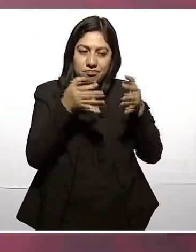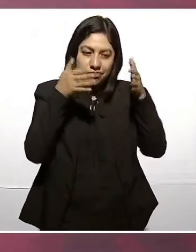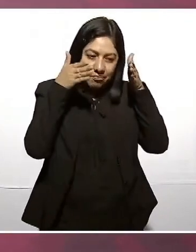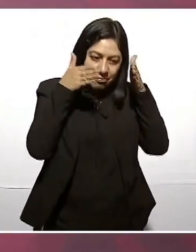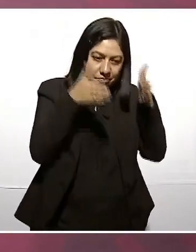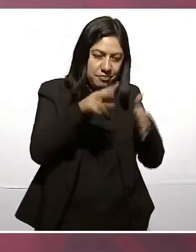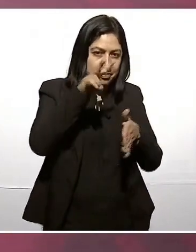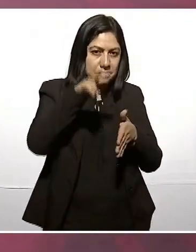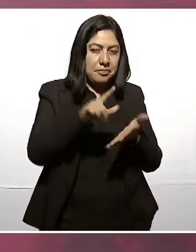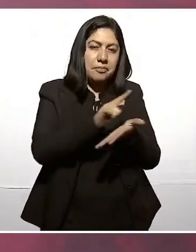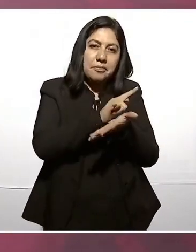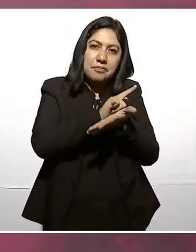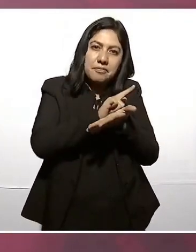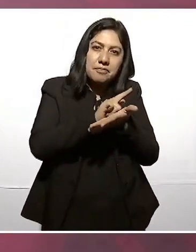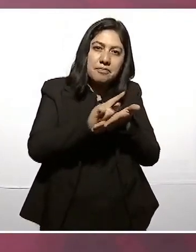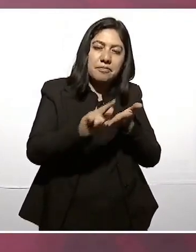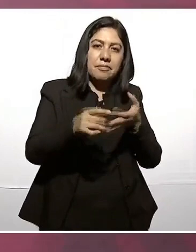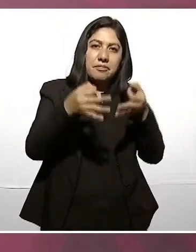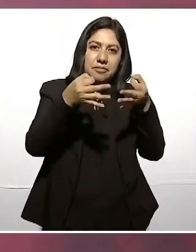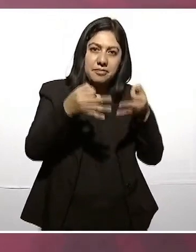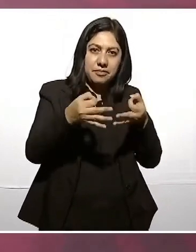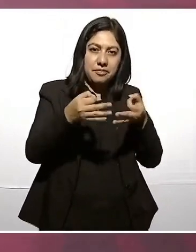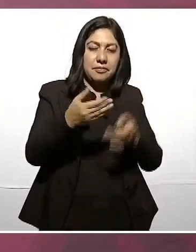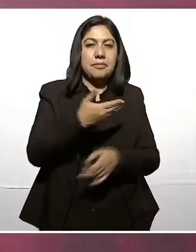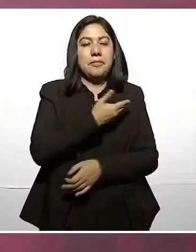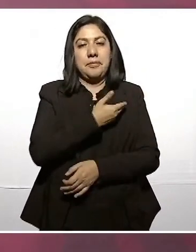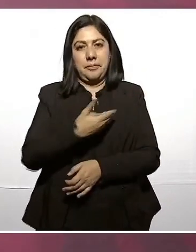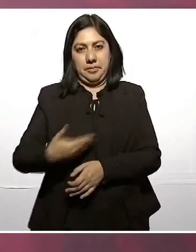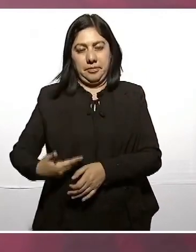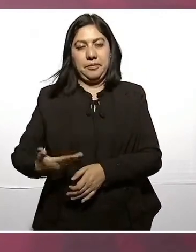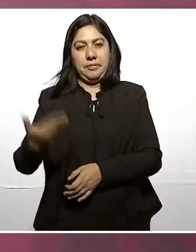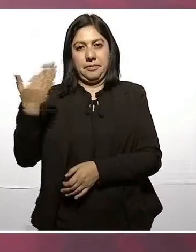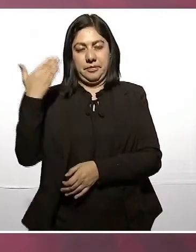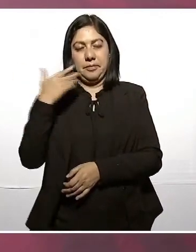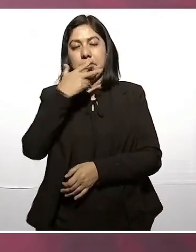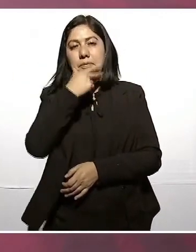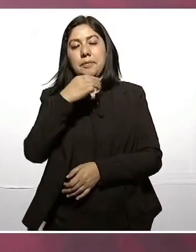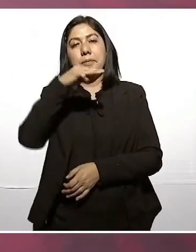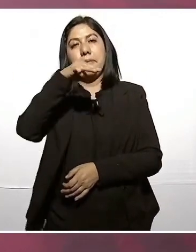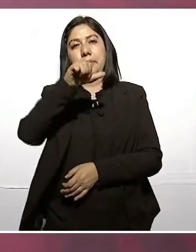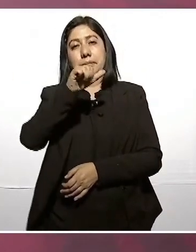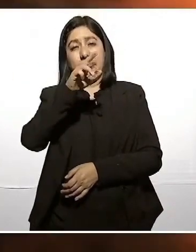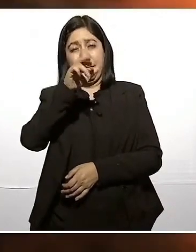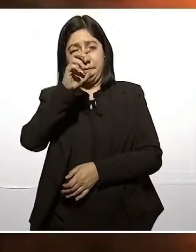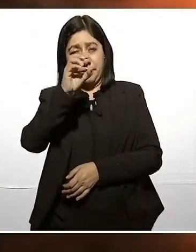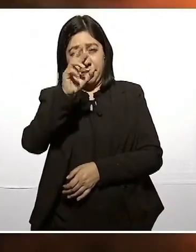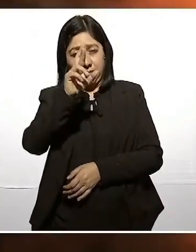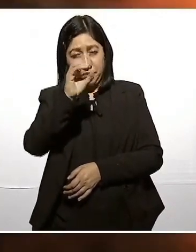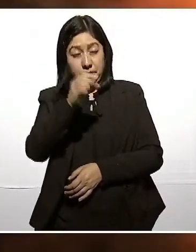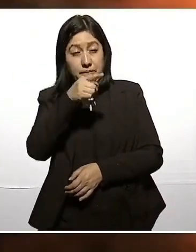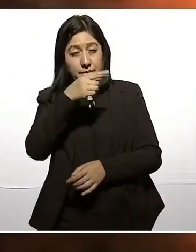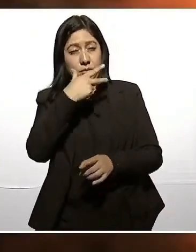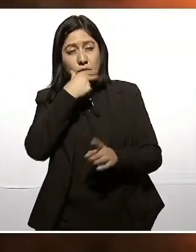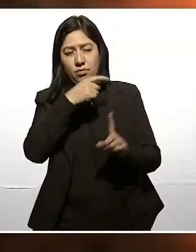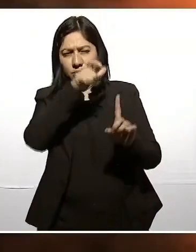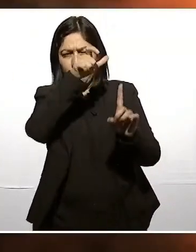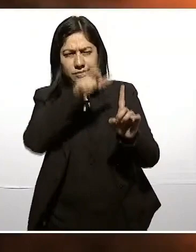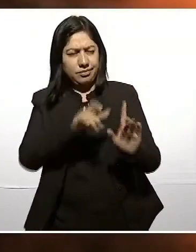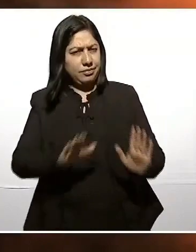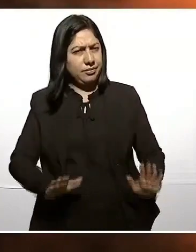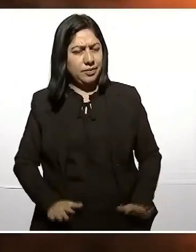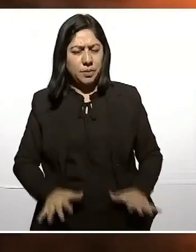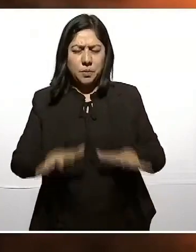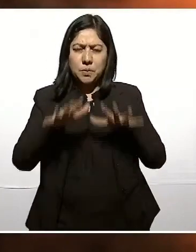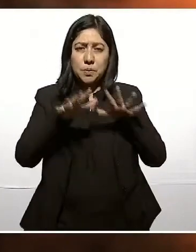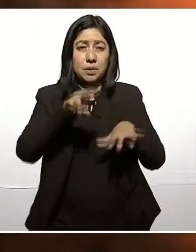auténtica del presidente Madero, presidente más demócrata que hemos